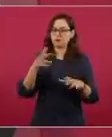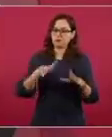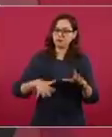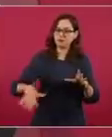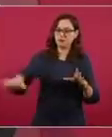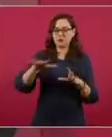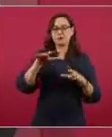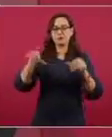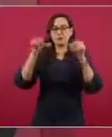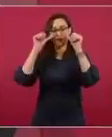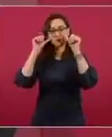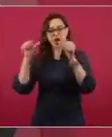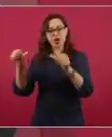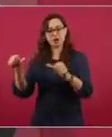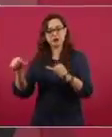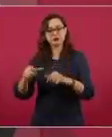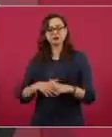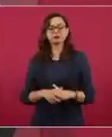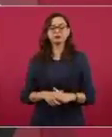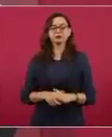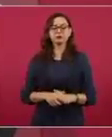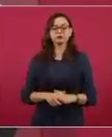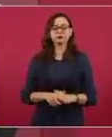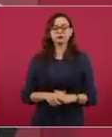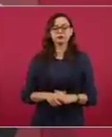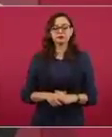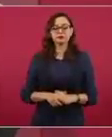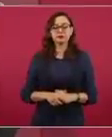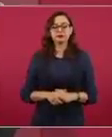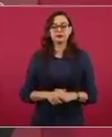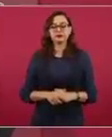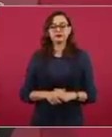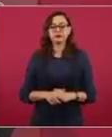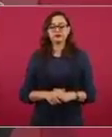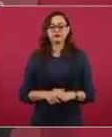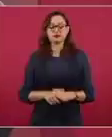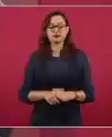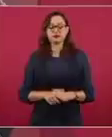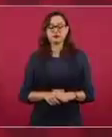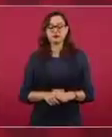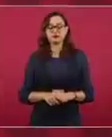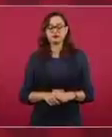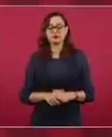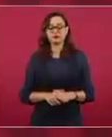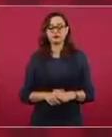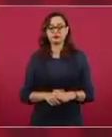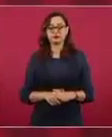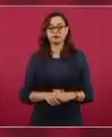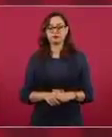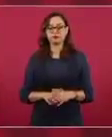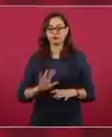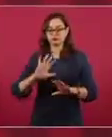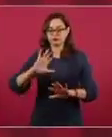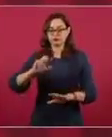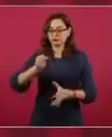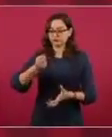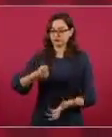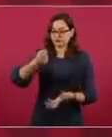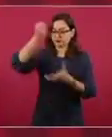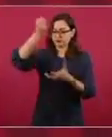y que el presupuesto se va a orientar,